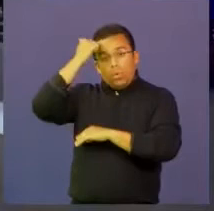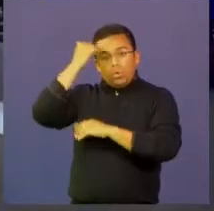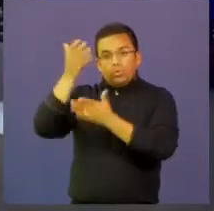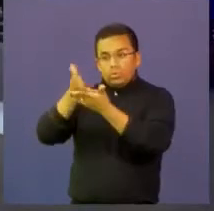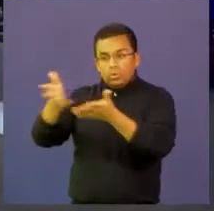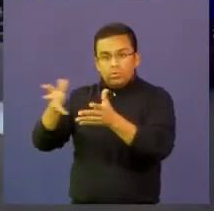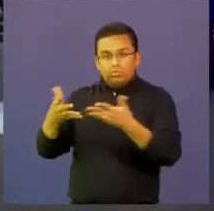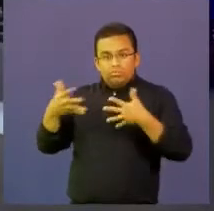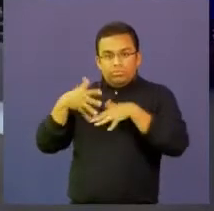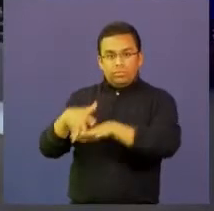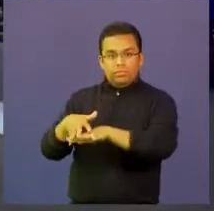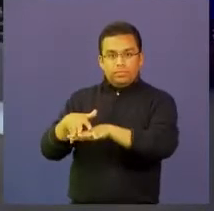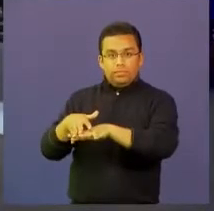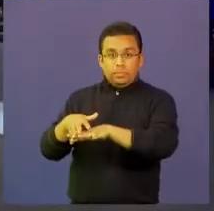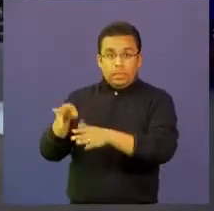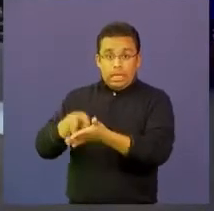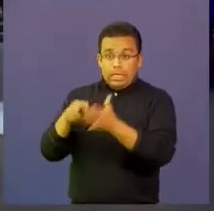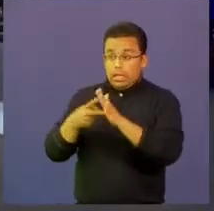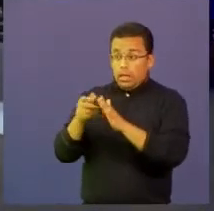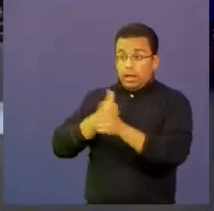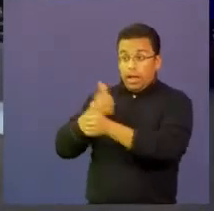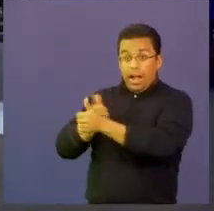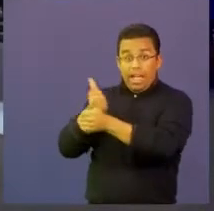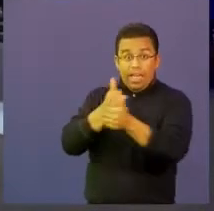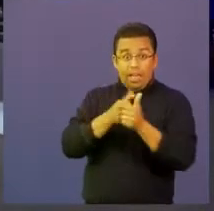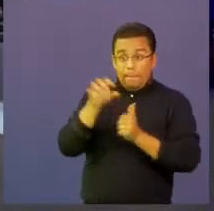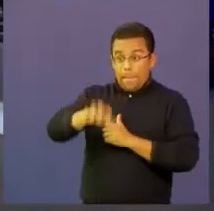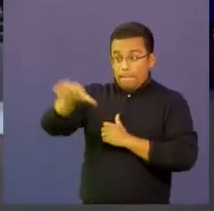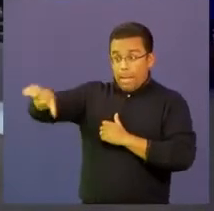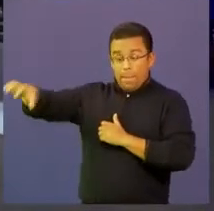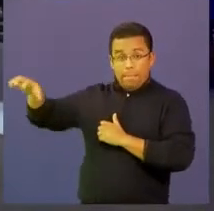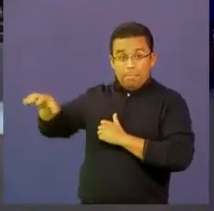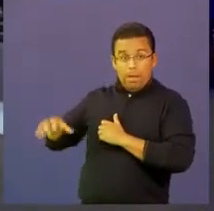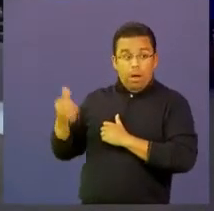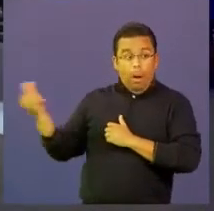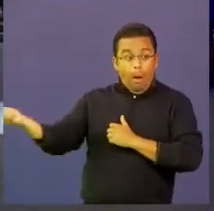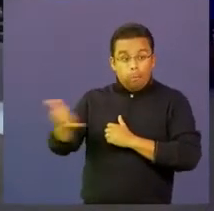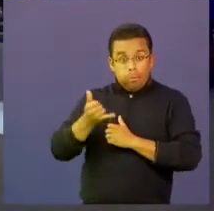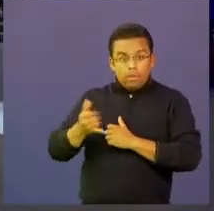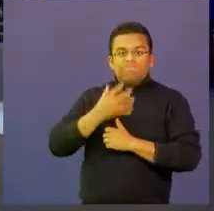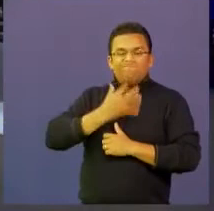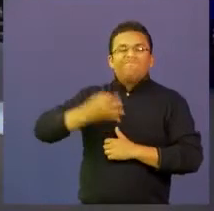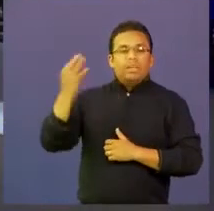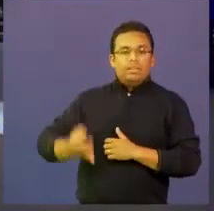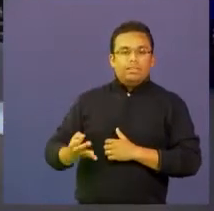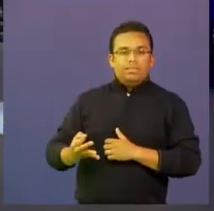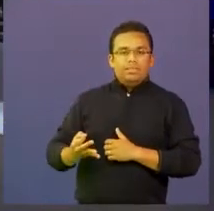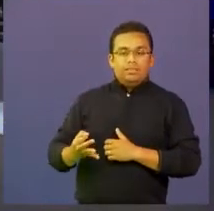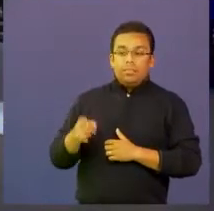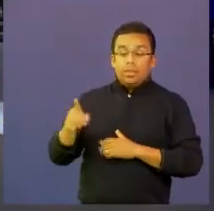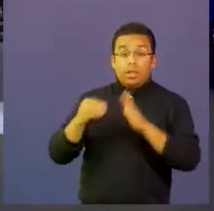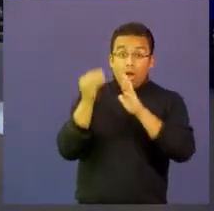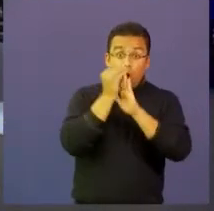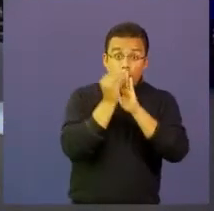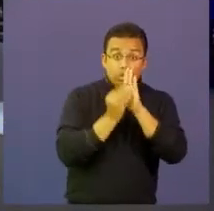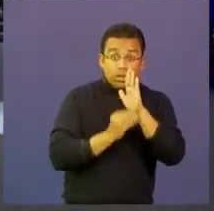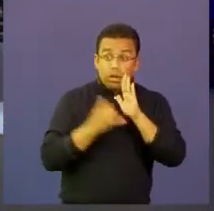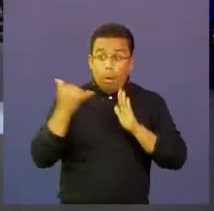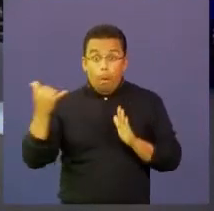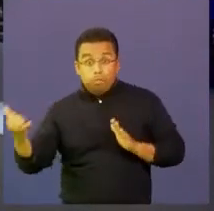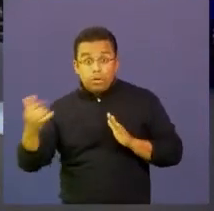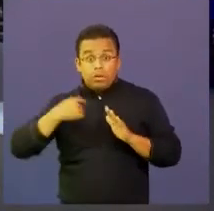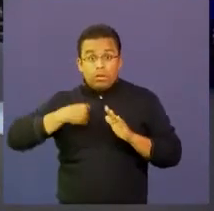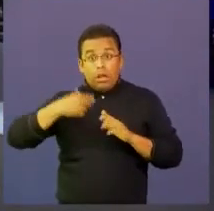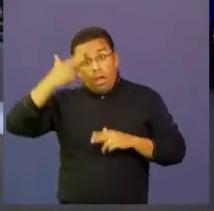proyectos que tienen cada una de las regiones se haga realidad lo que queremos es que los contenidos ya no sean solo especializados por